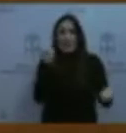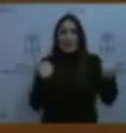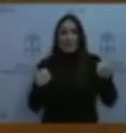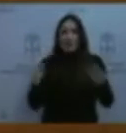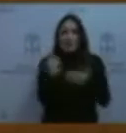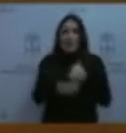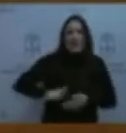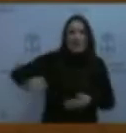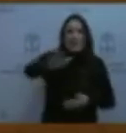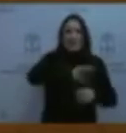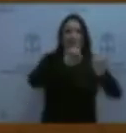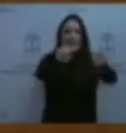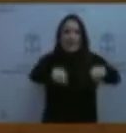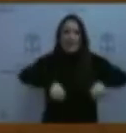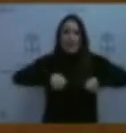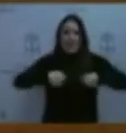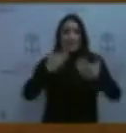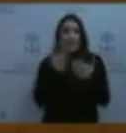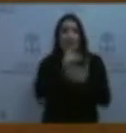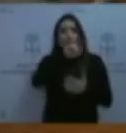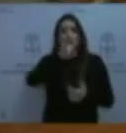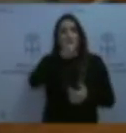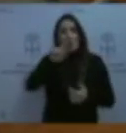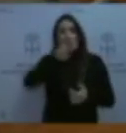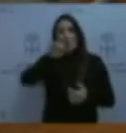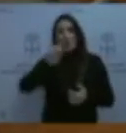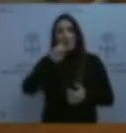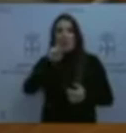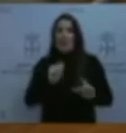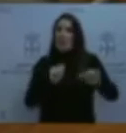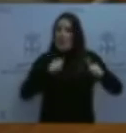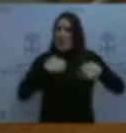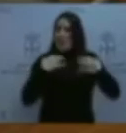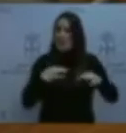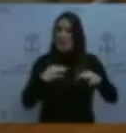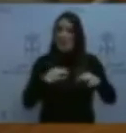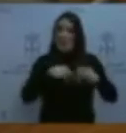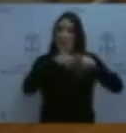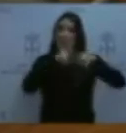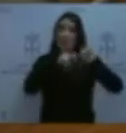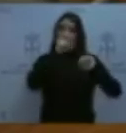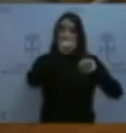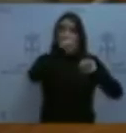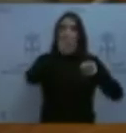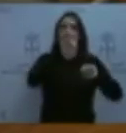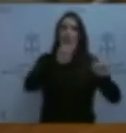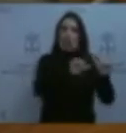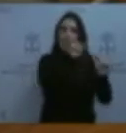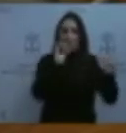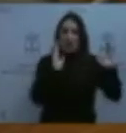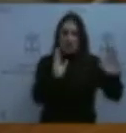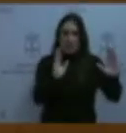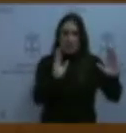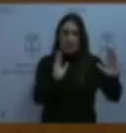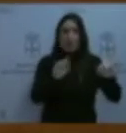Empieza el curso 2011-2012. Con normalidad, estas obras se acometen durante el año 2011. Y en